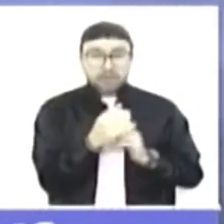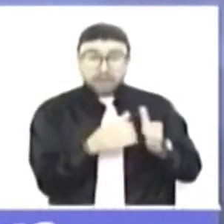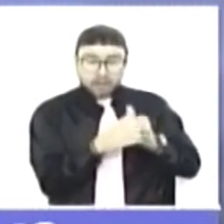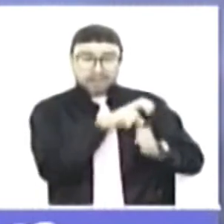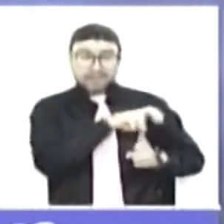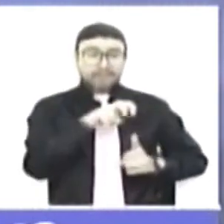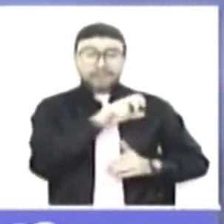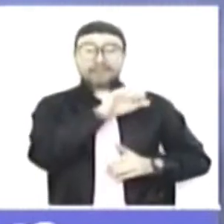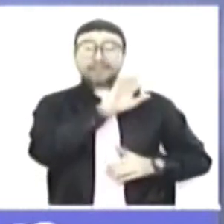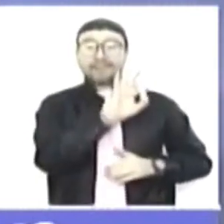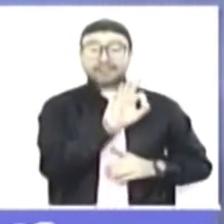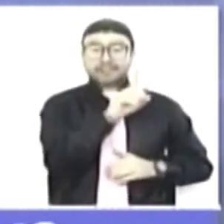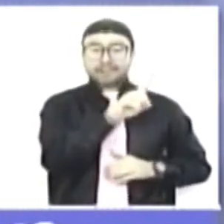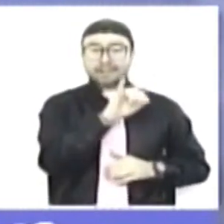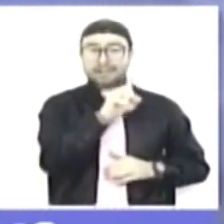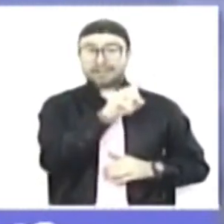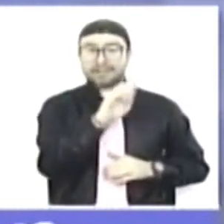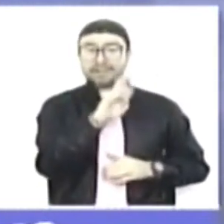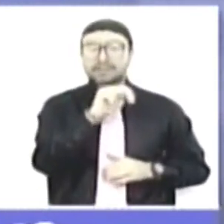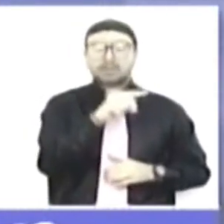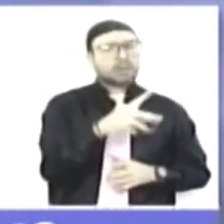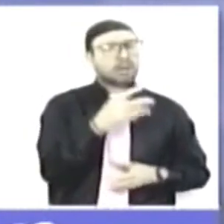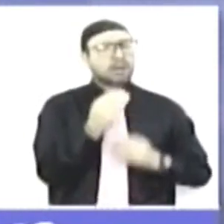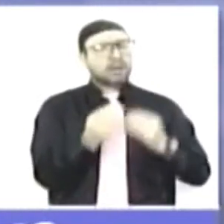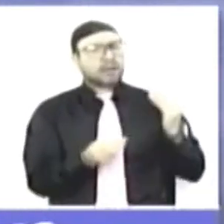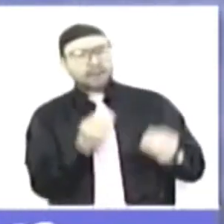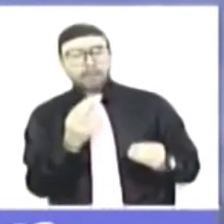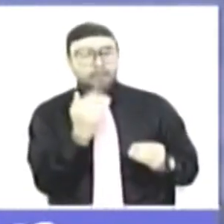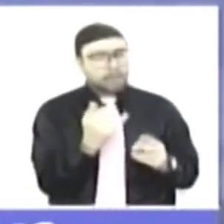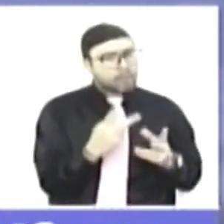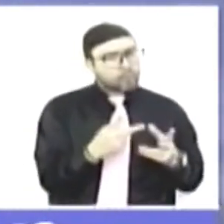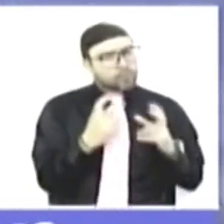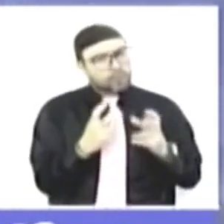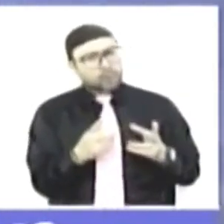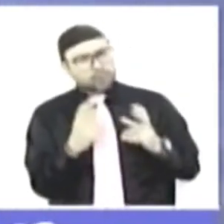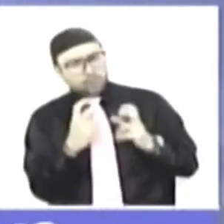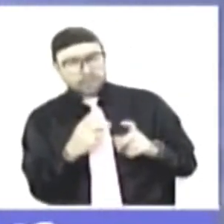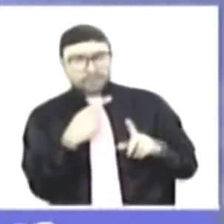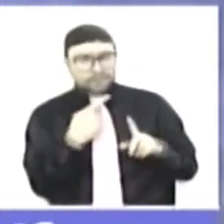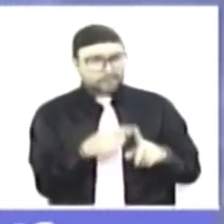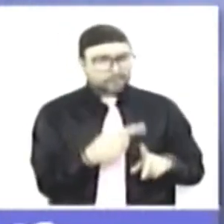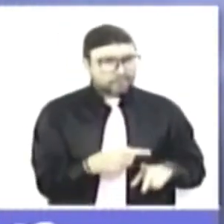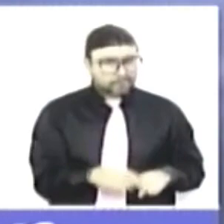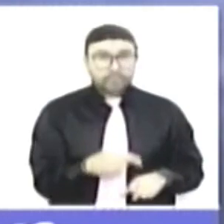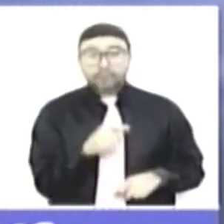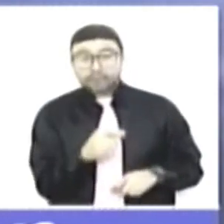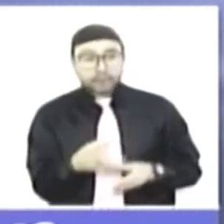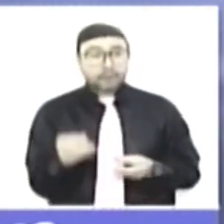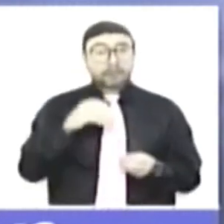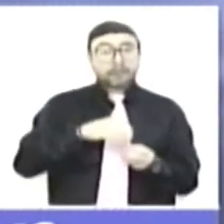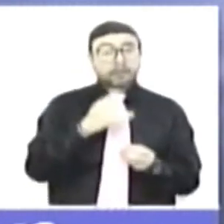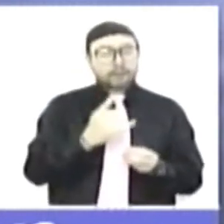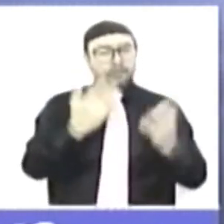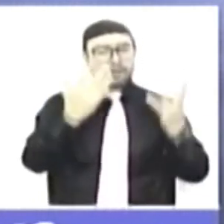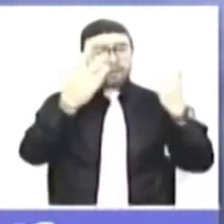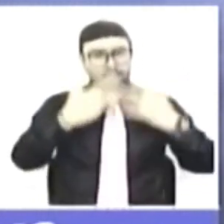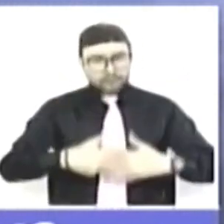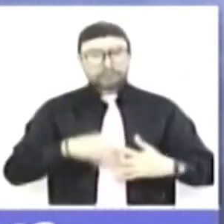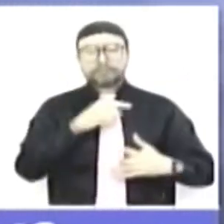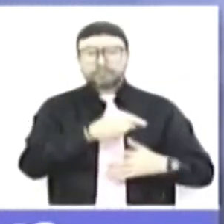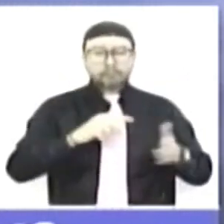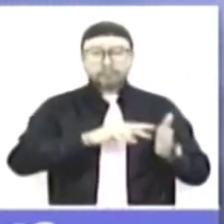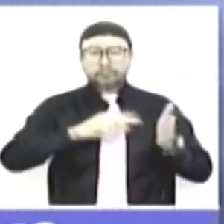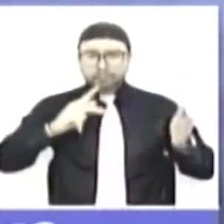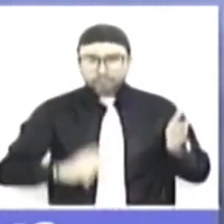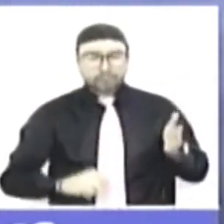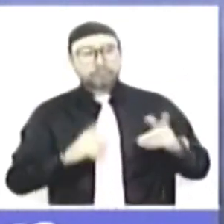Entonces, lo que se empezó a hacer fue una serie de actualizaciones, más todos estos sistemas tecnológicos